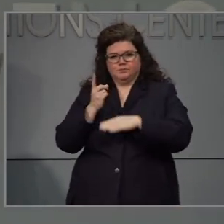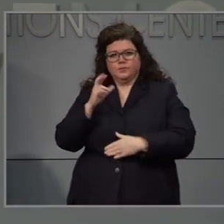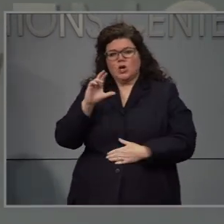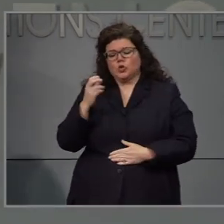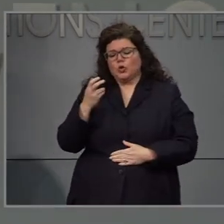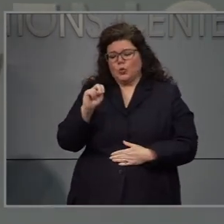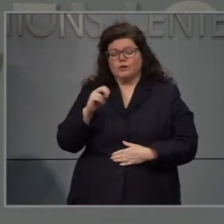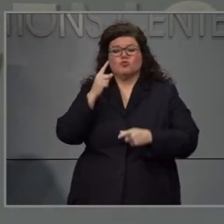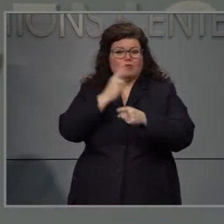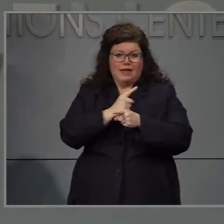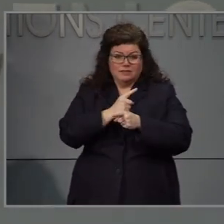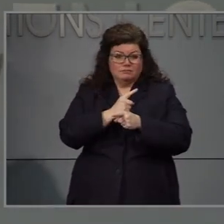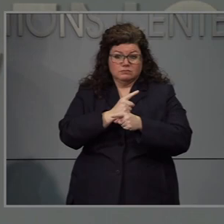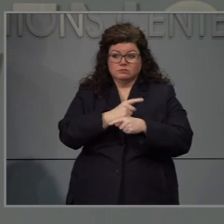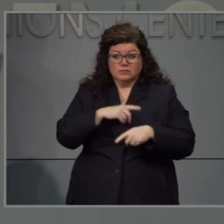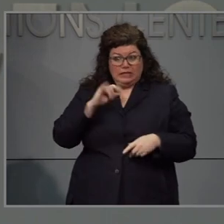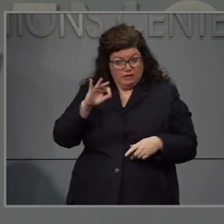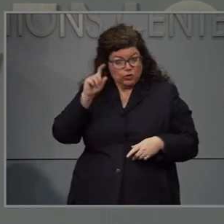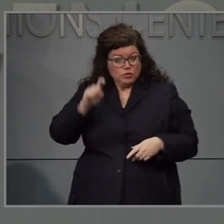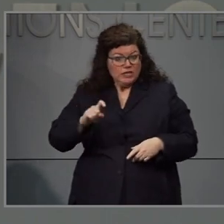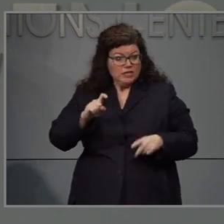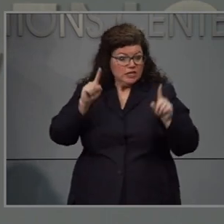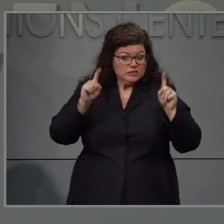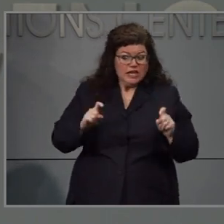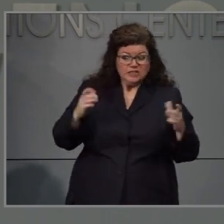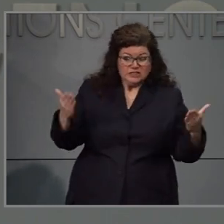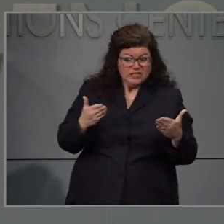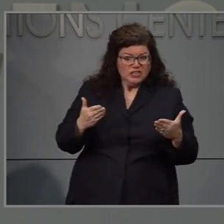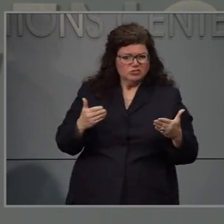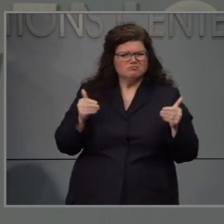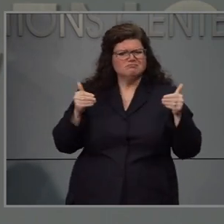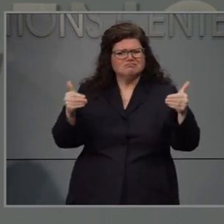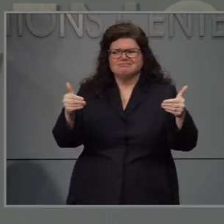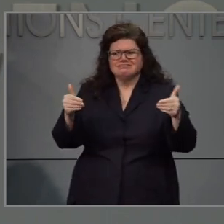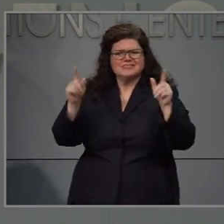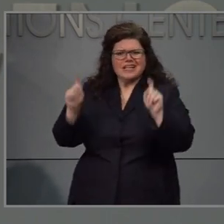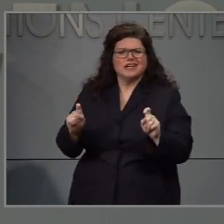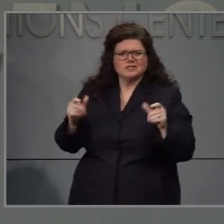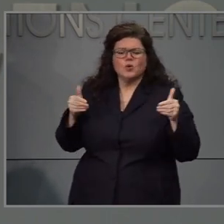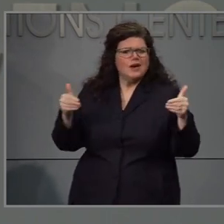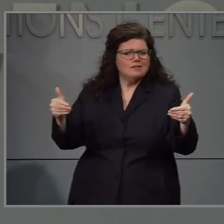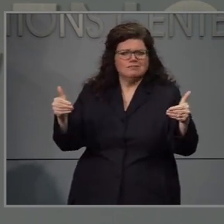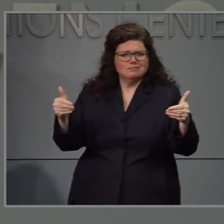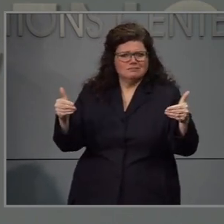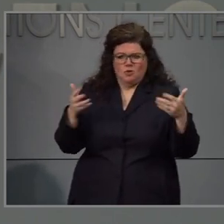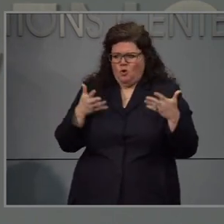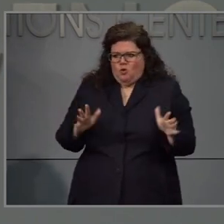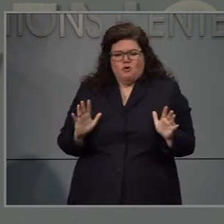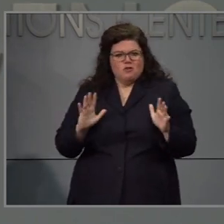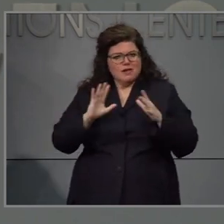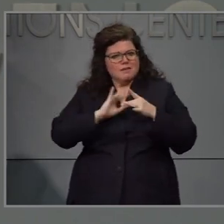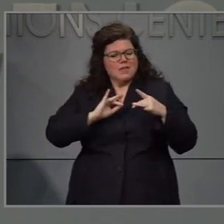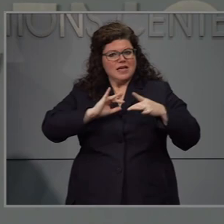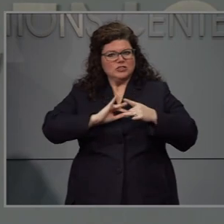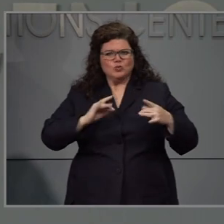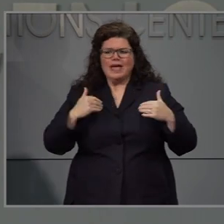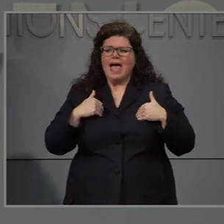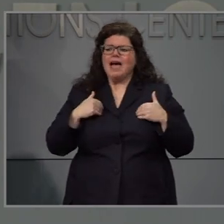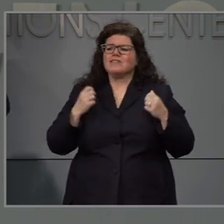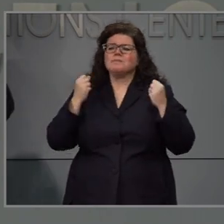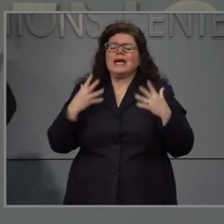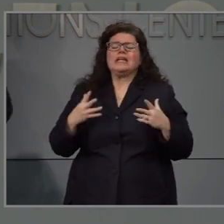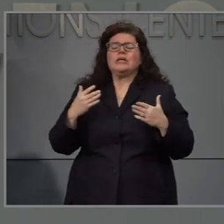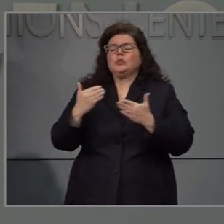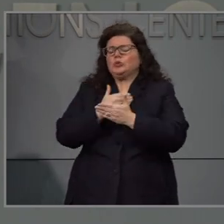Gracias gobernador. Así es cualquier persona que necesite hacerse una prueba en Carolina del Norte debe hacerlo como les mencioné